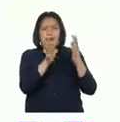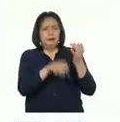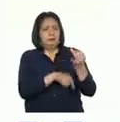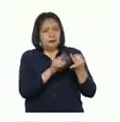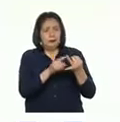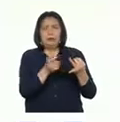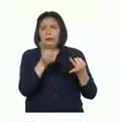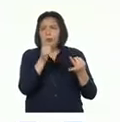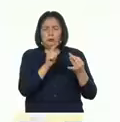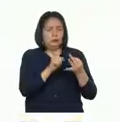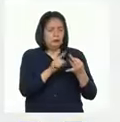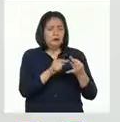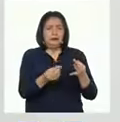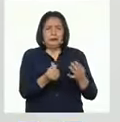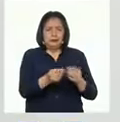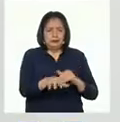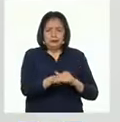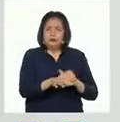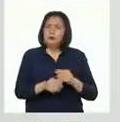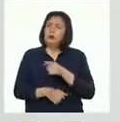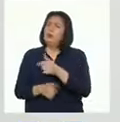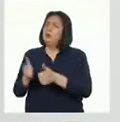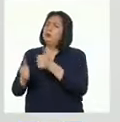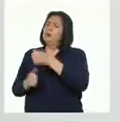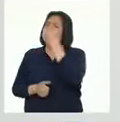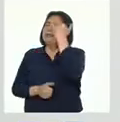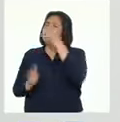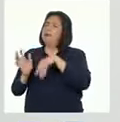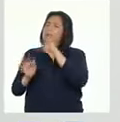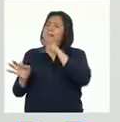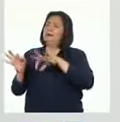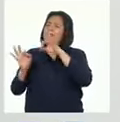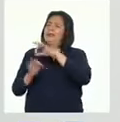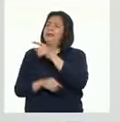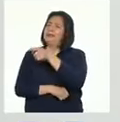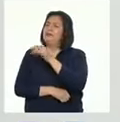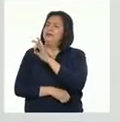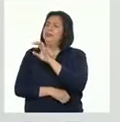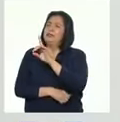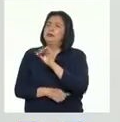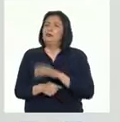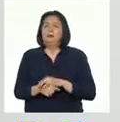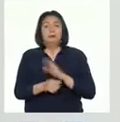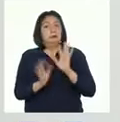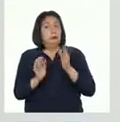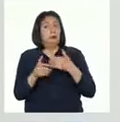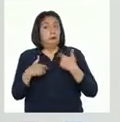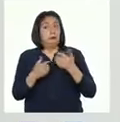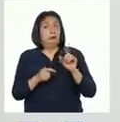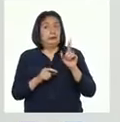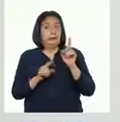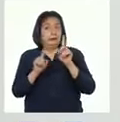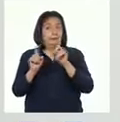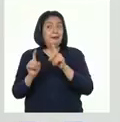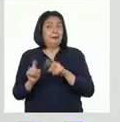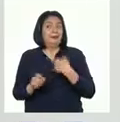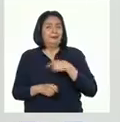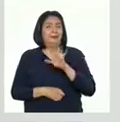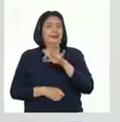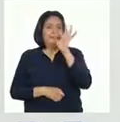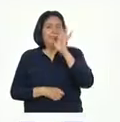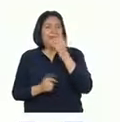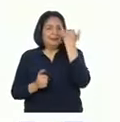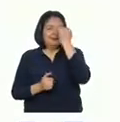agua y el tipo de suelo. ¿Cuál será la idea principal de este párrafo, Fernando? Pueden mostrar las preguntas para reconocer ideas